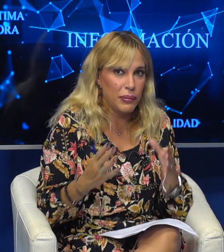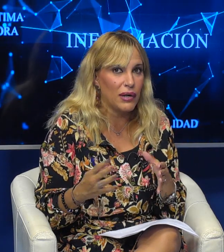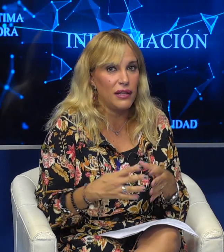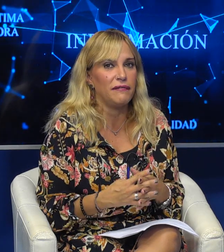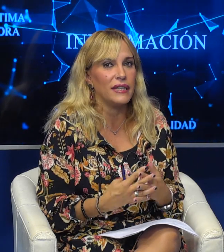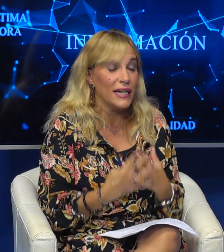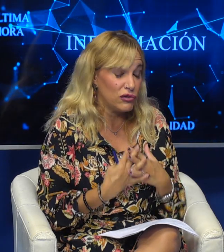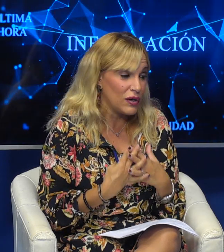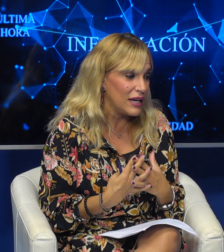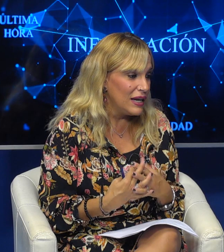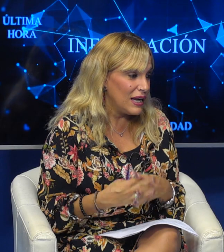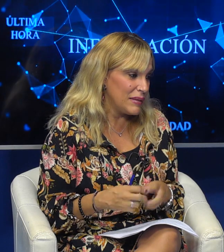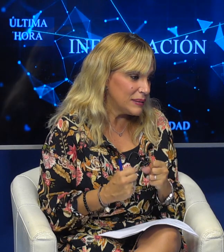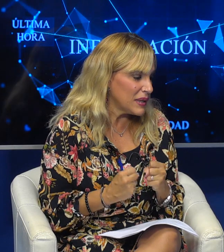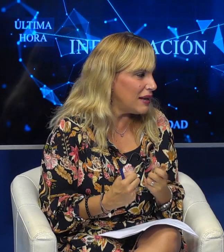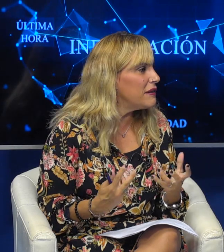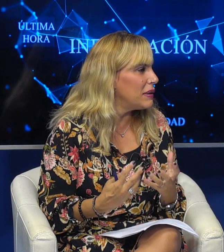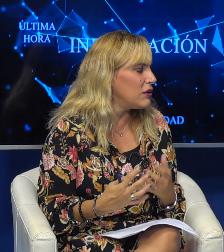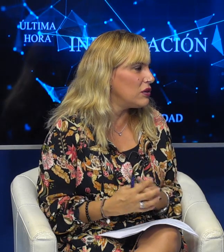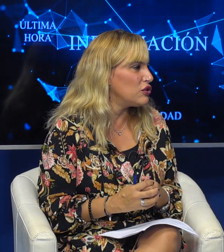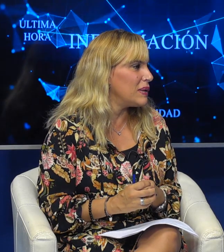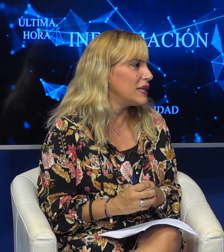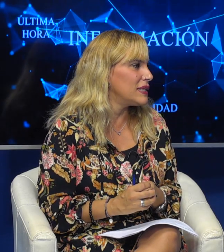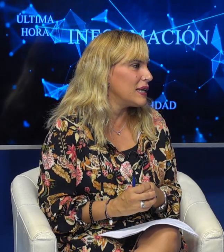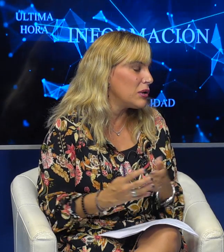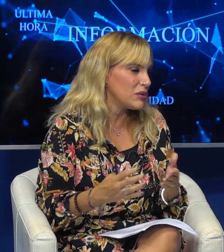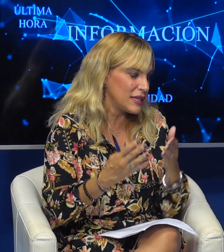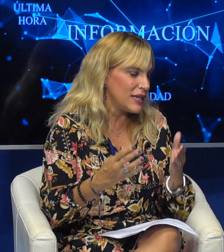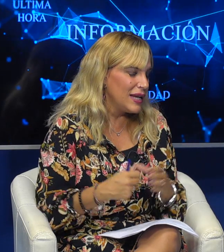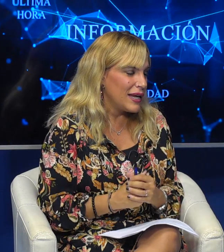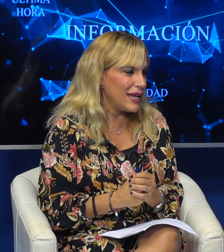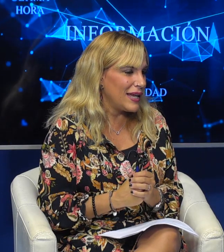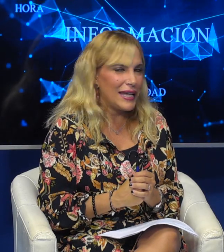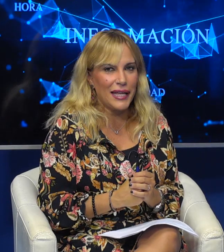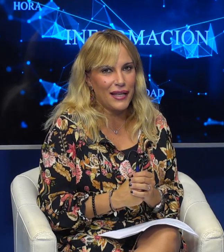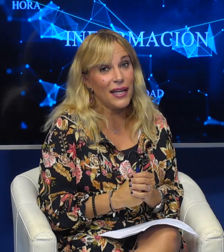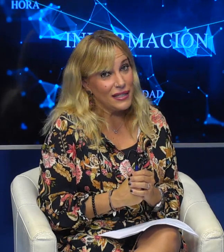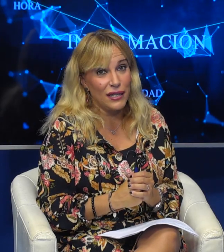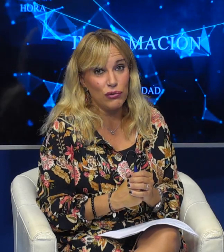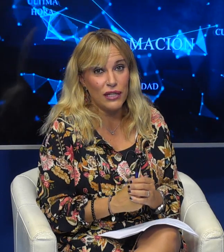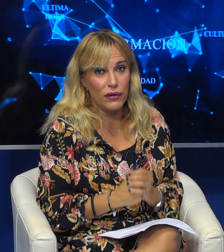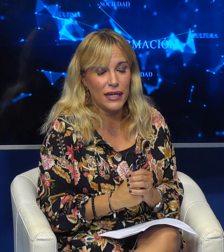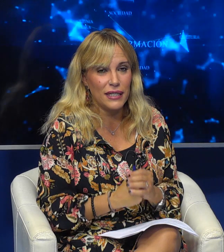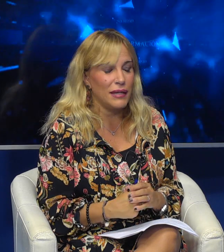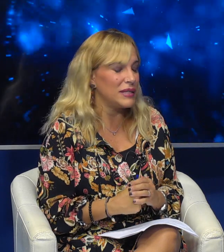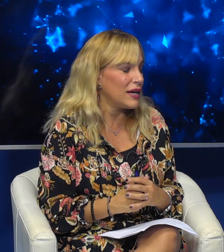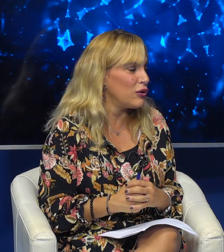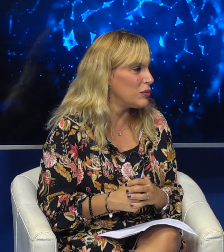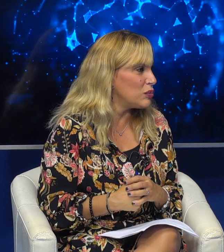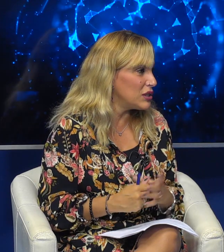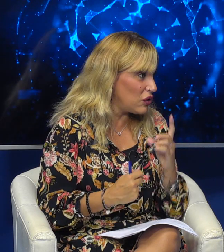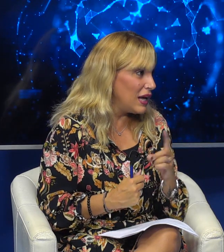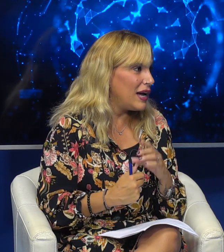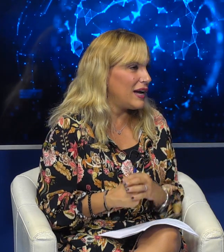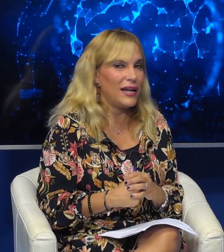tipo de cáncer, pero el cáncer infantil que nos toca, además la fibra, esos peques que hay que seguir luchando, hay que seguir investigando,